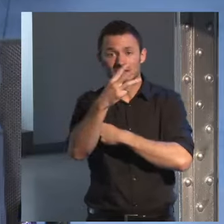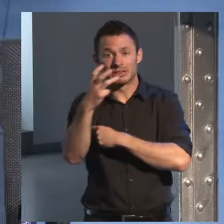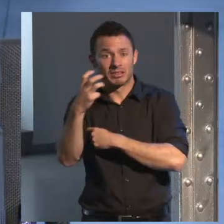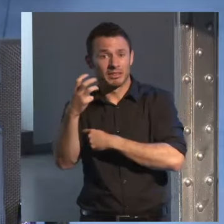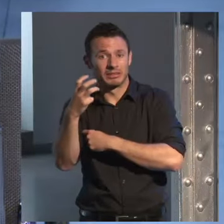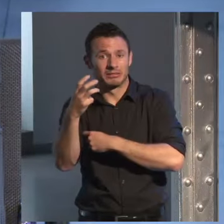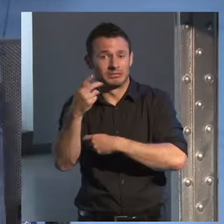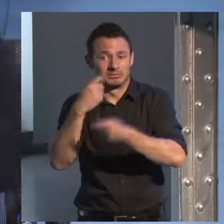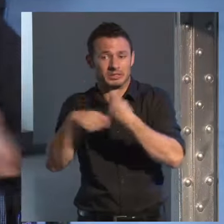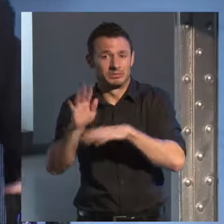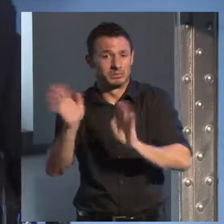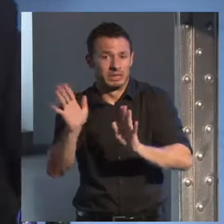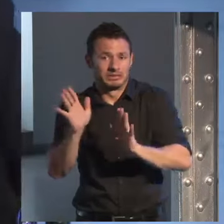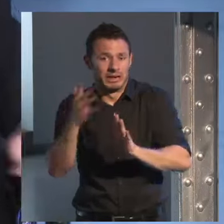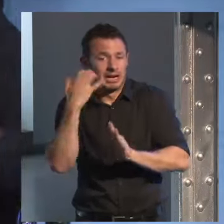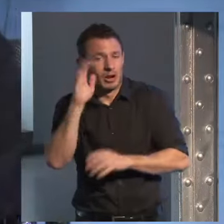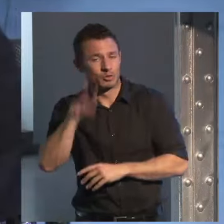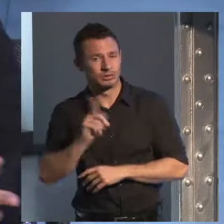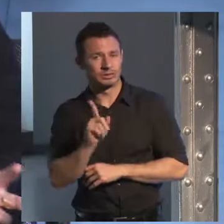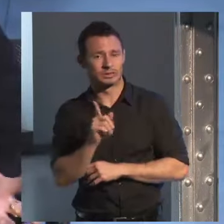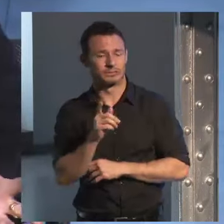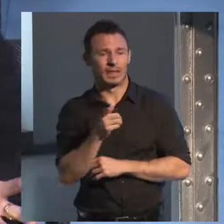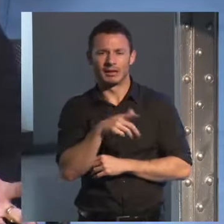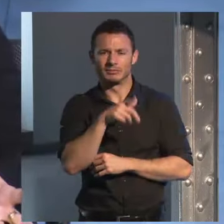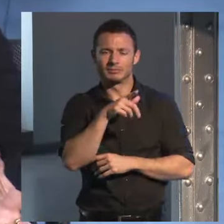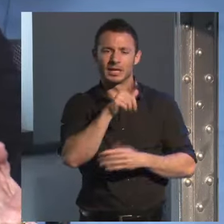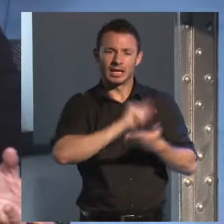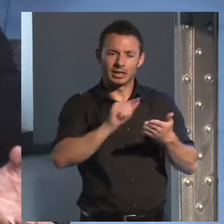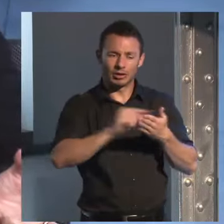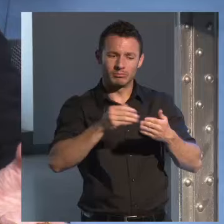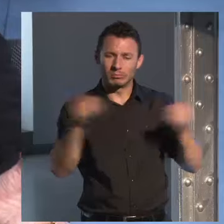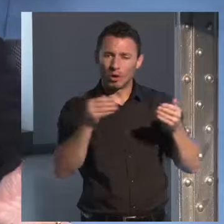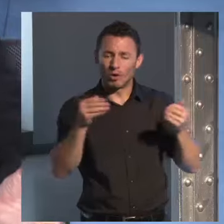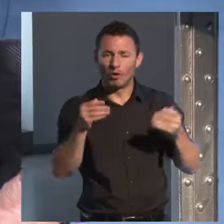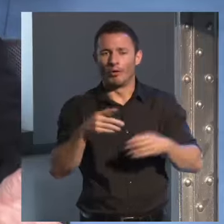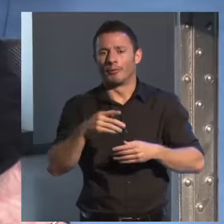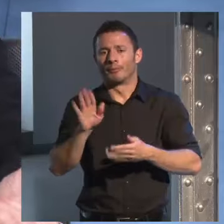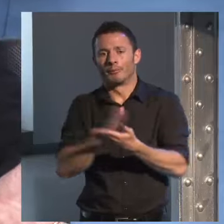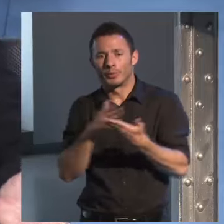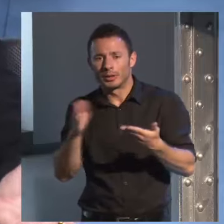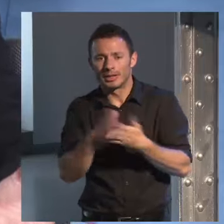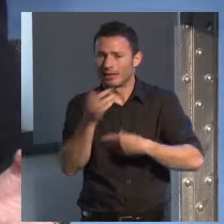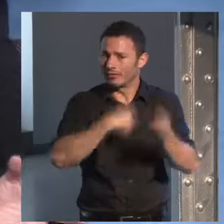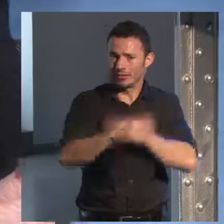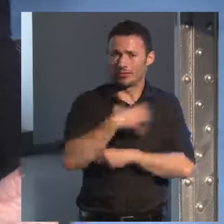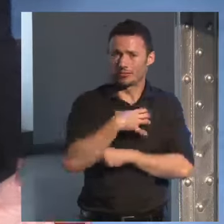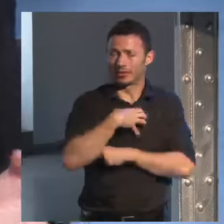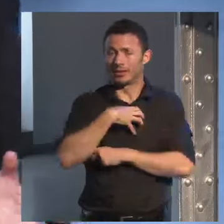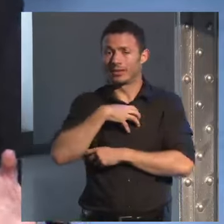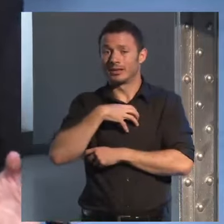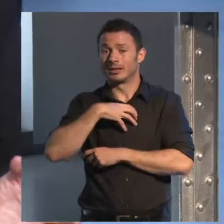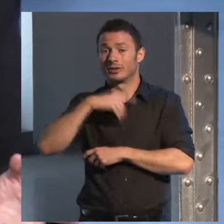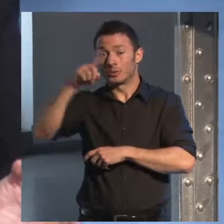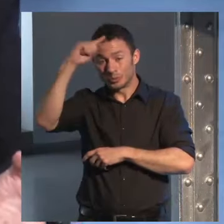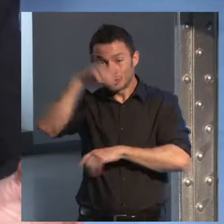narradores incipientes o poetas no hablemos el mundo de la cultura está jorobado en todas partes no sé si se pueden decir